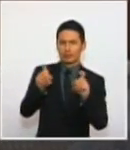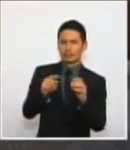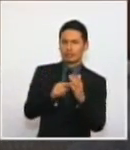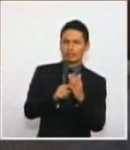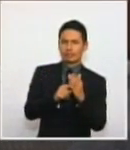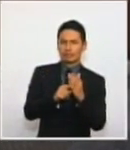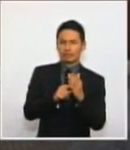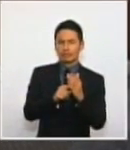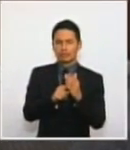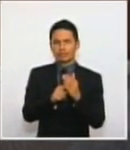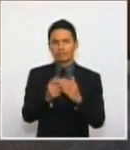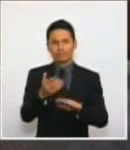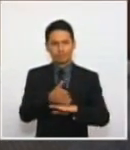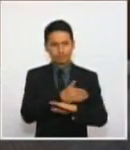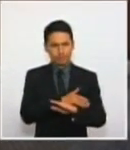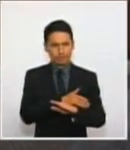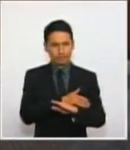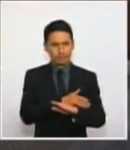como lo han